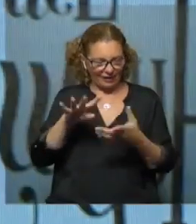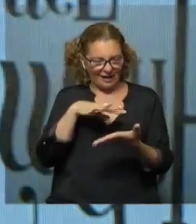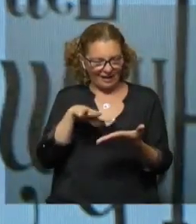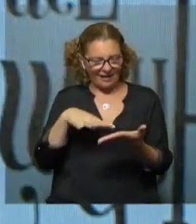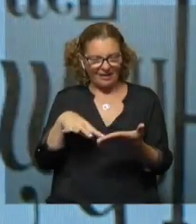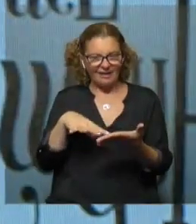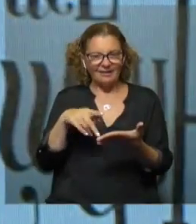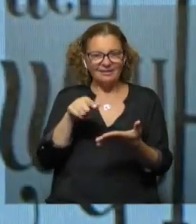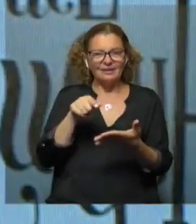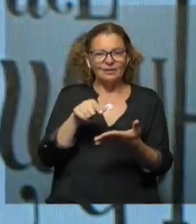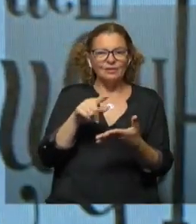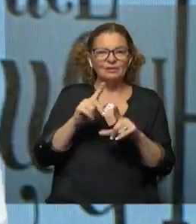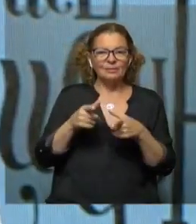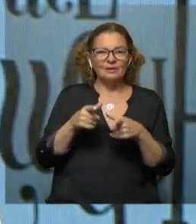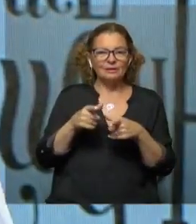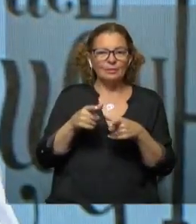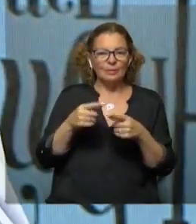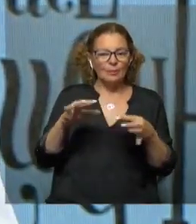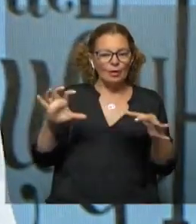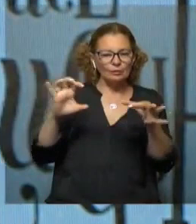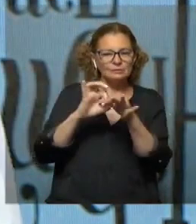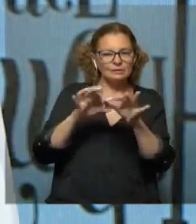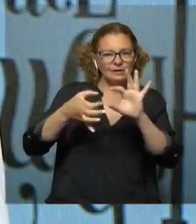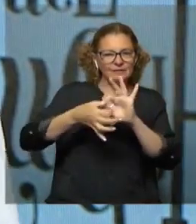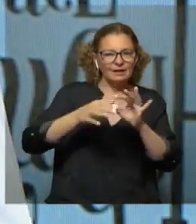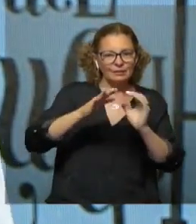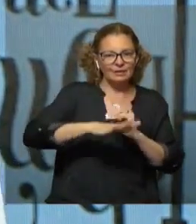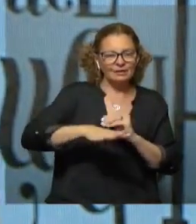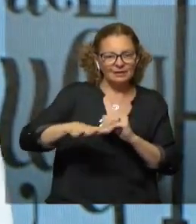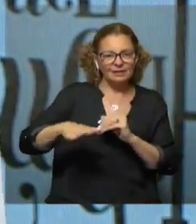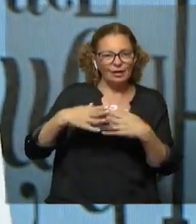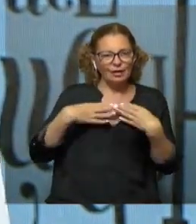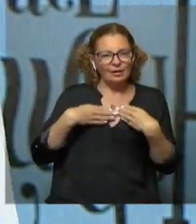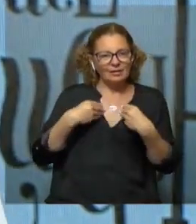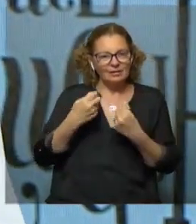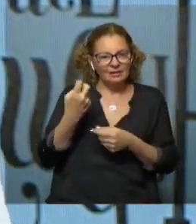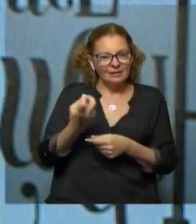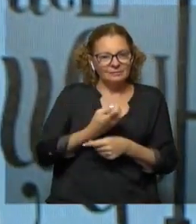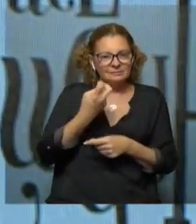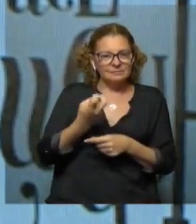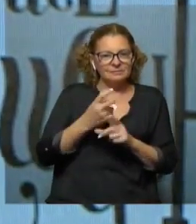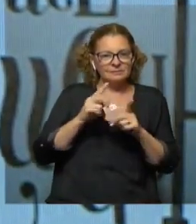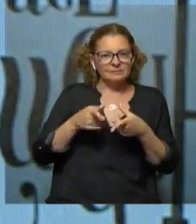de eso, digamos, trato de conectar con aquel niño que era lo que sentía y buscar de